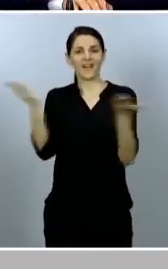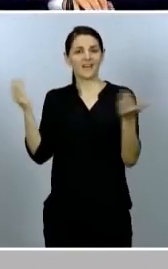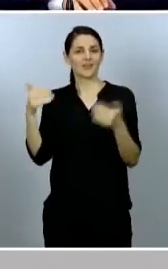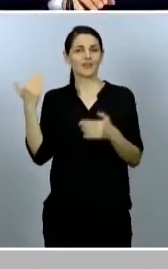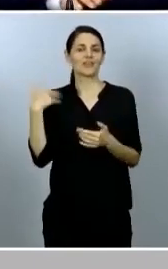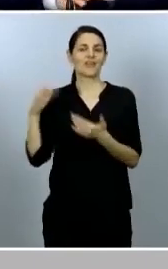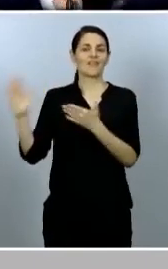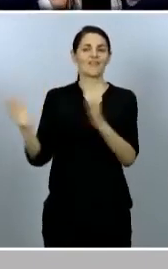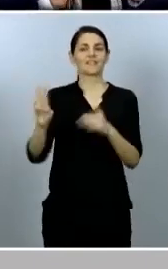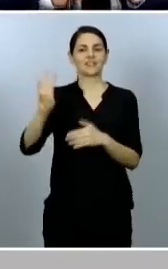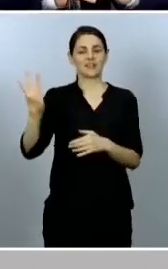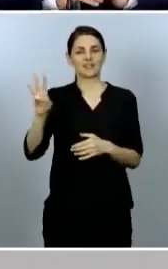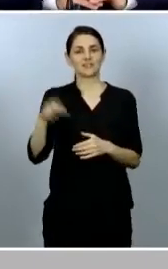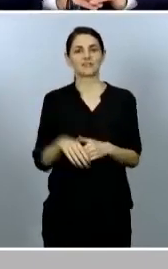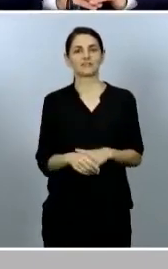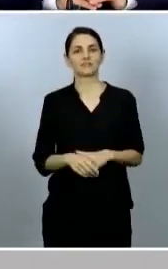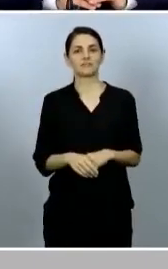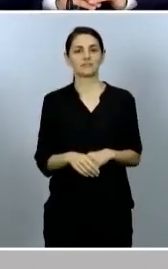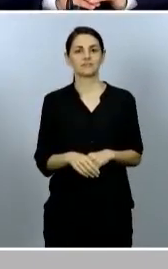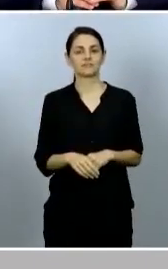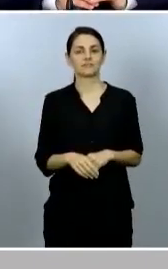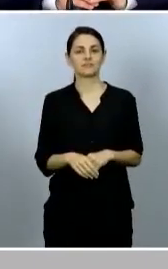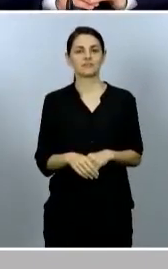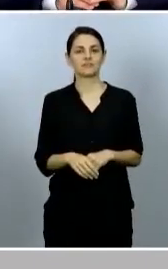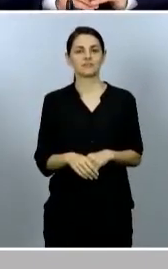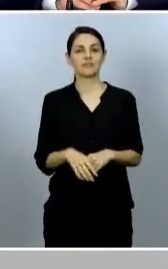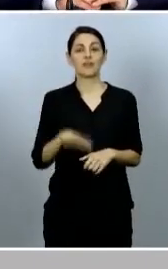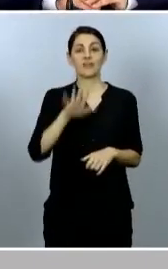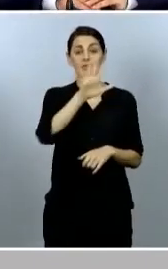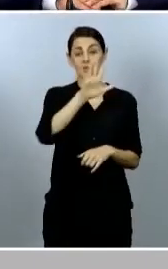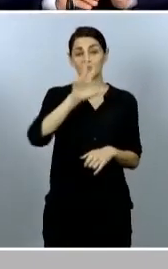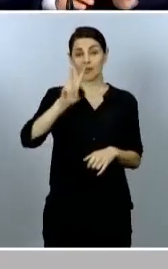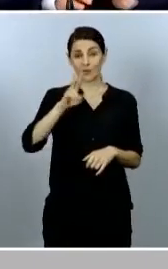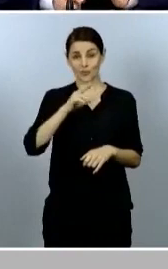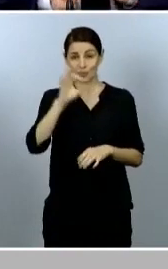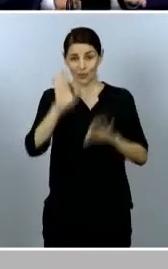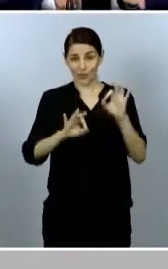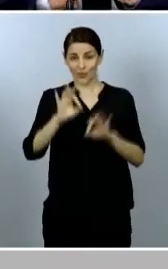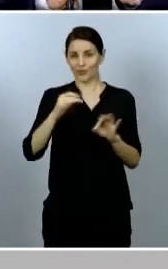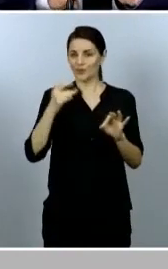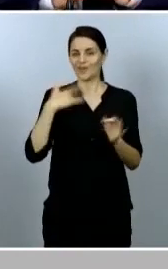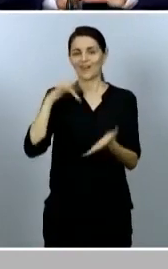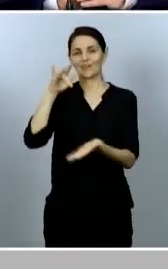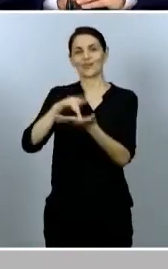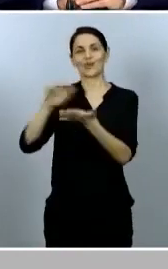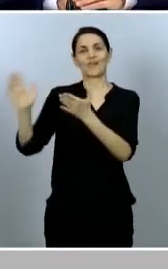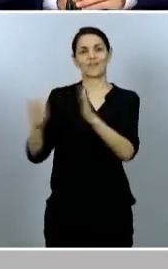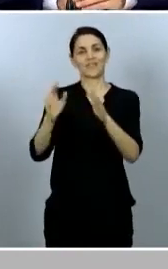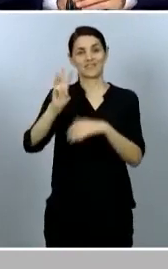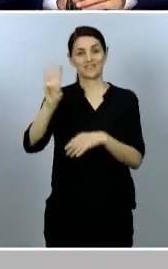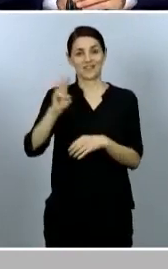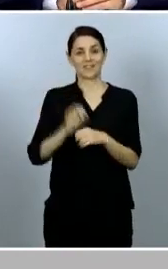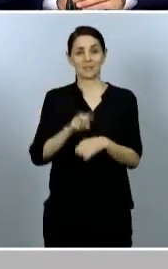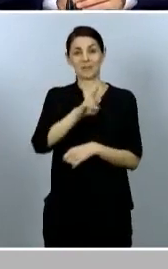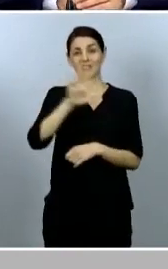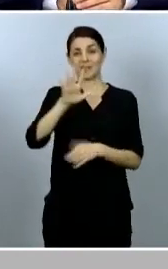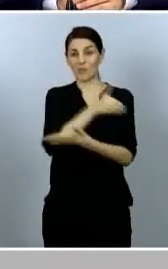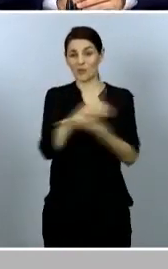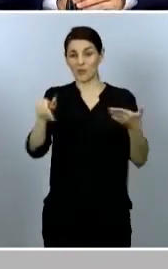fase 3. Un 52% de la población española estará en fase 3, unos 25 millones de